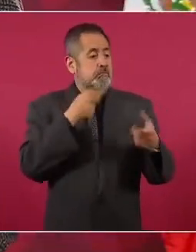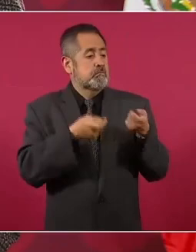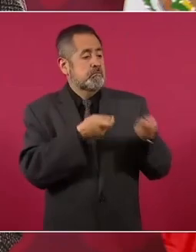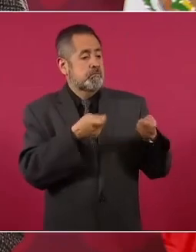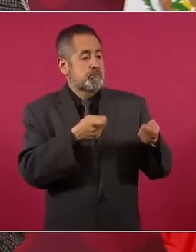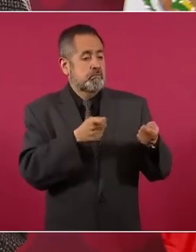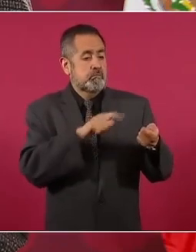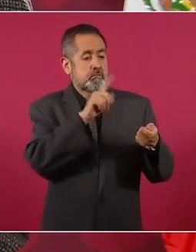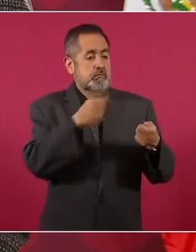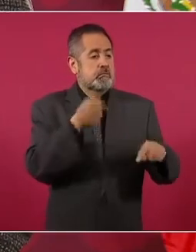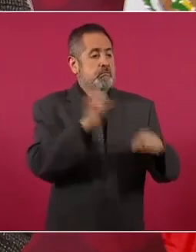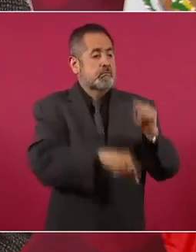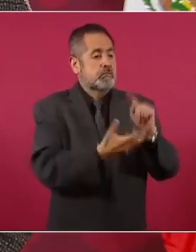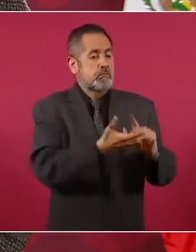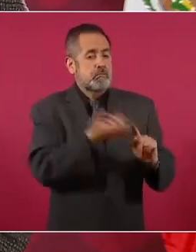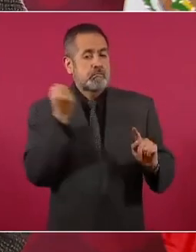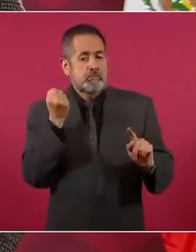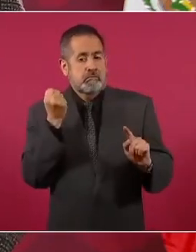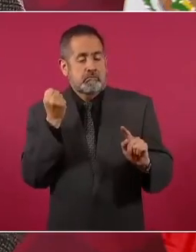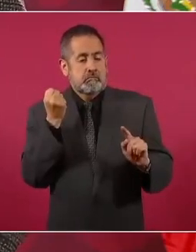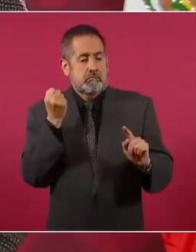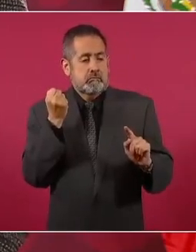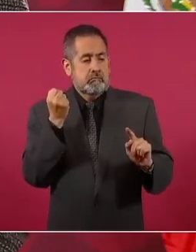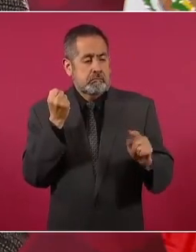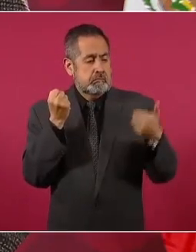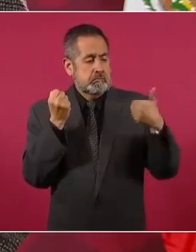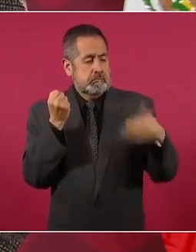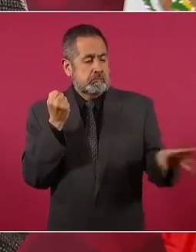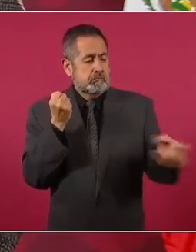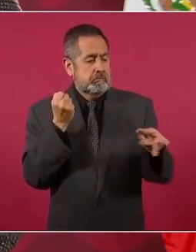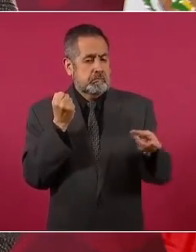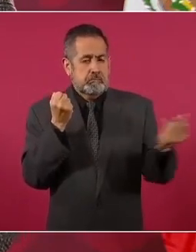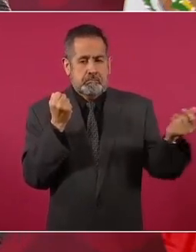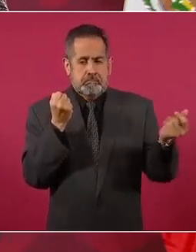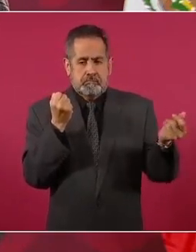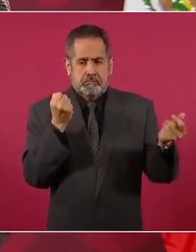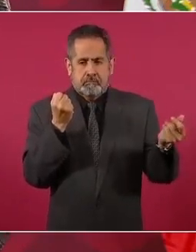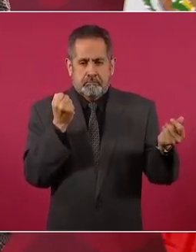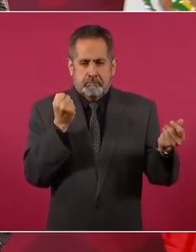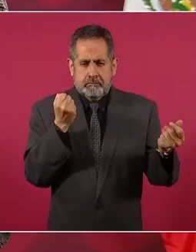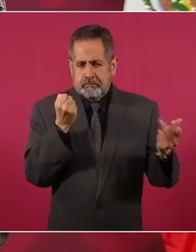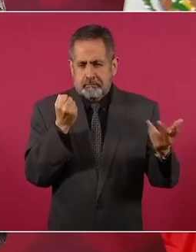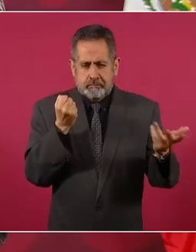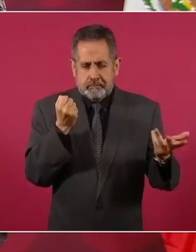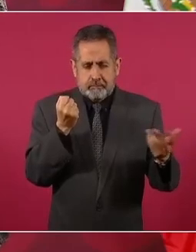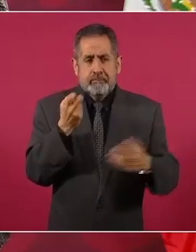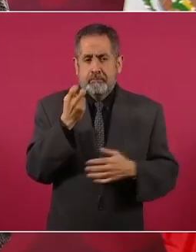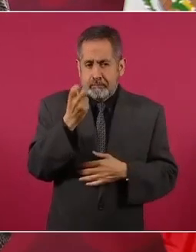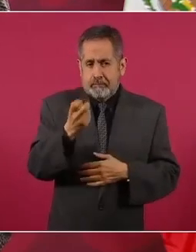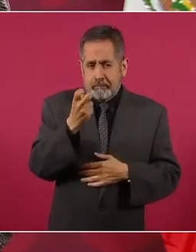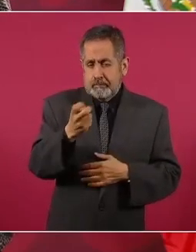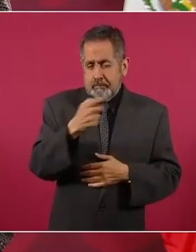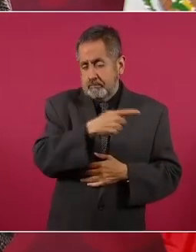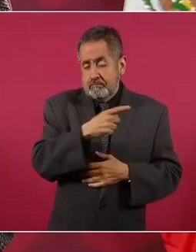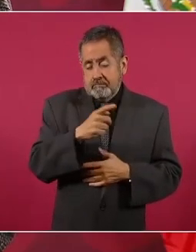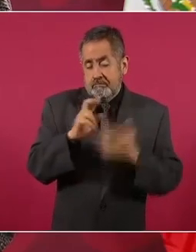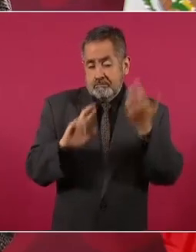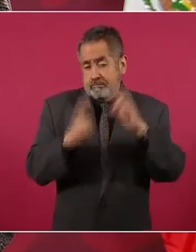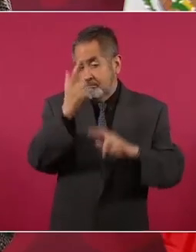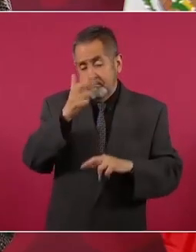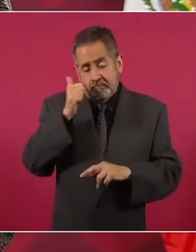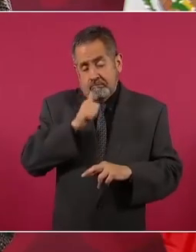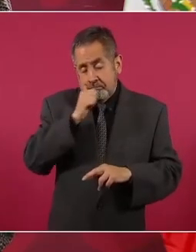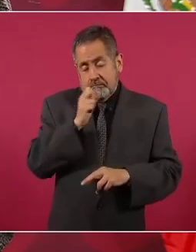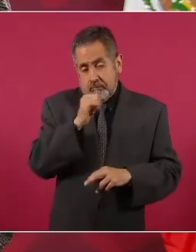luego los expropias y luego los desapareces. Y luego los desapareces. Eso es lo que hacen las revoluciones con los ricos.